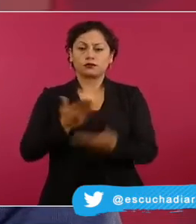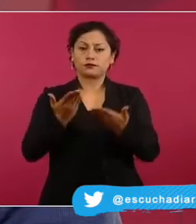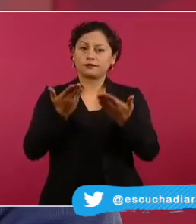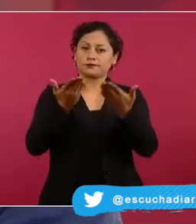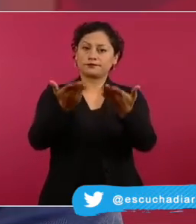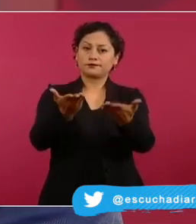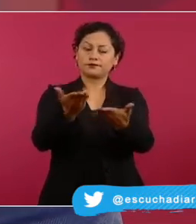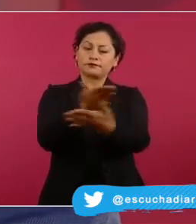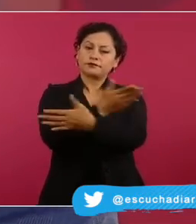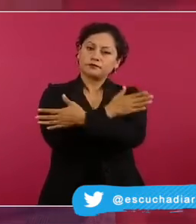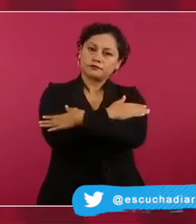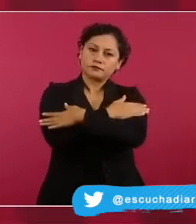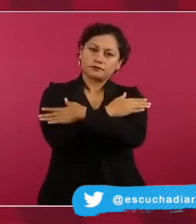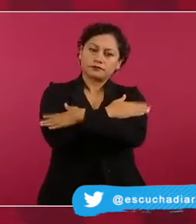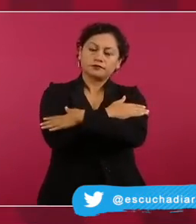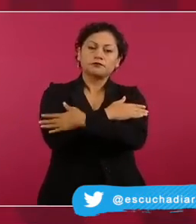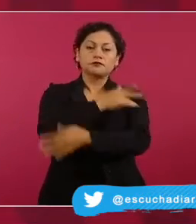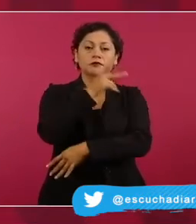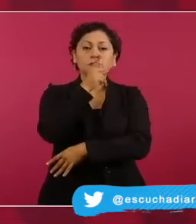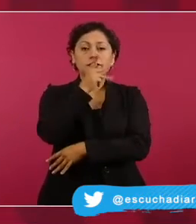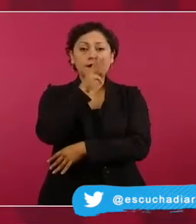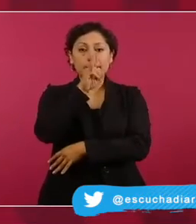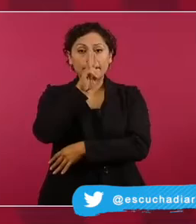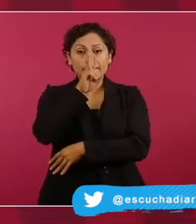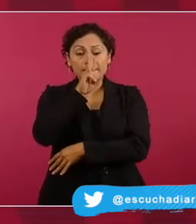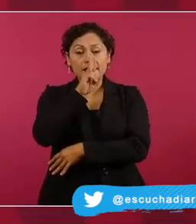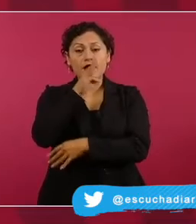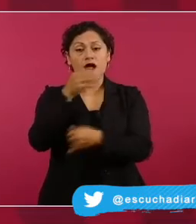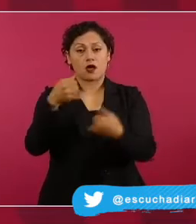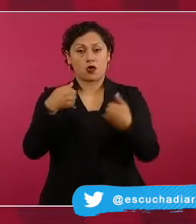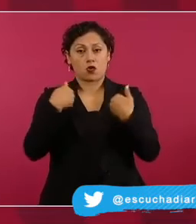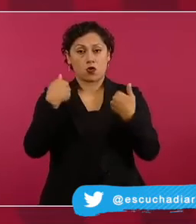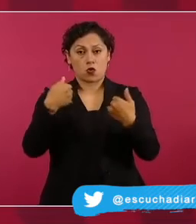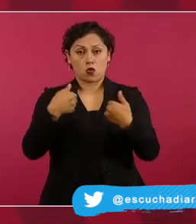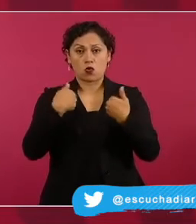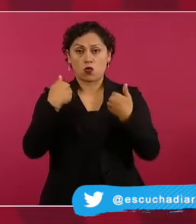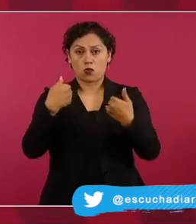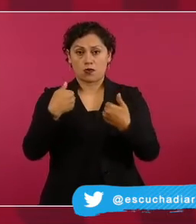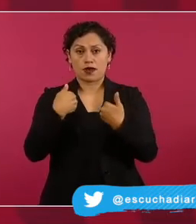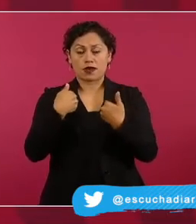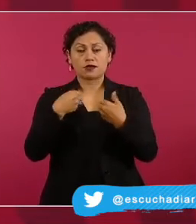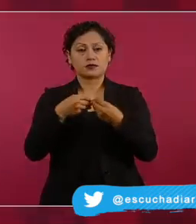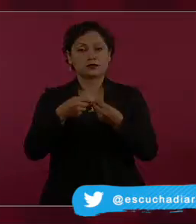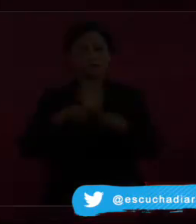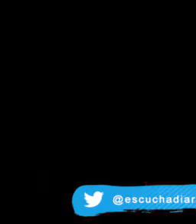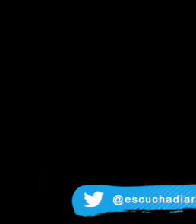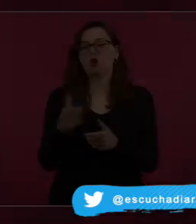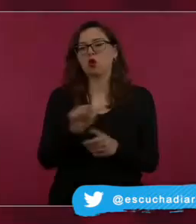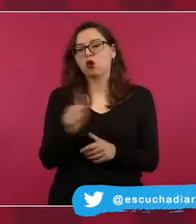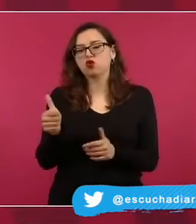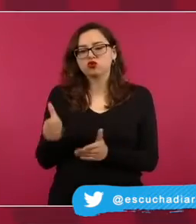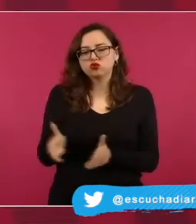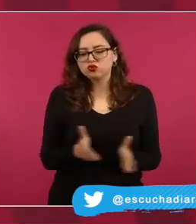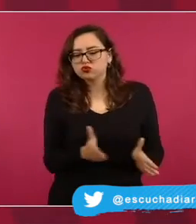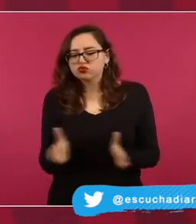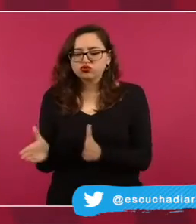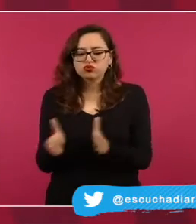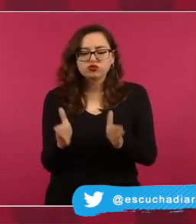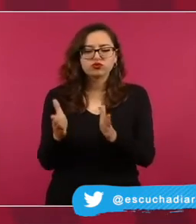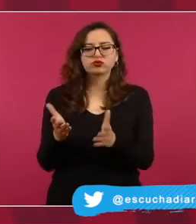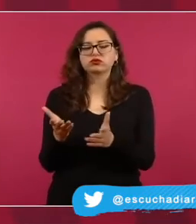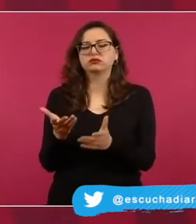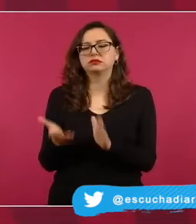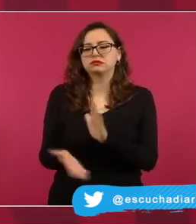dinero viáticos y viajes al extranjero se tiene que buscar el marco legal apropiado vamos a evaluar